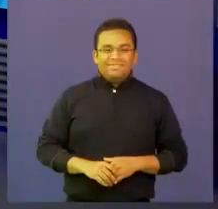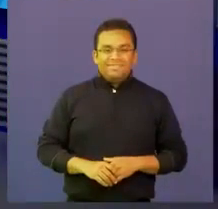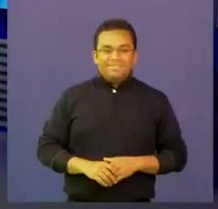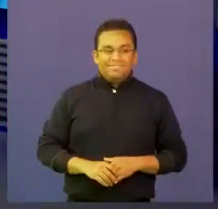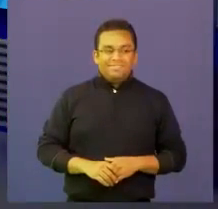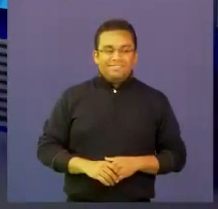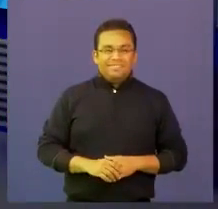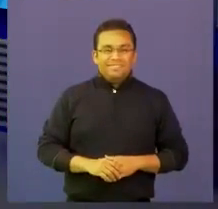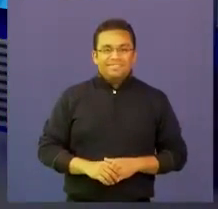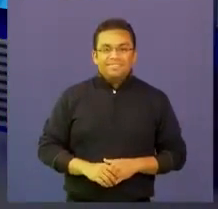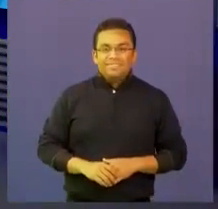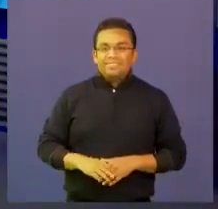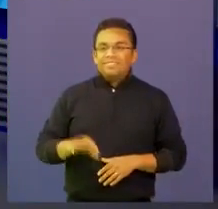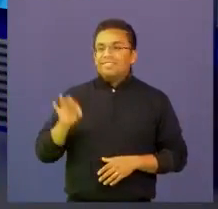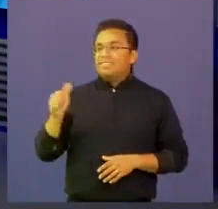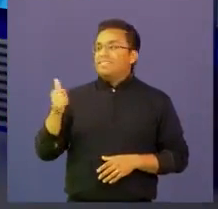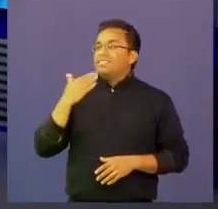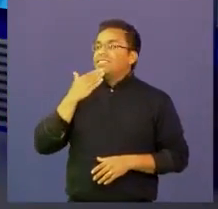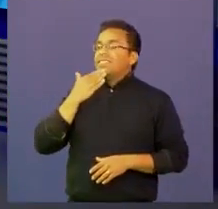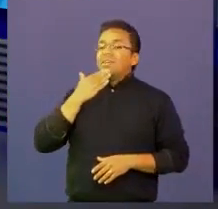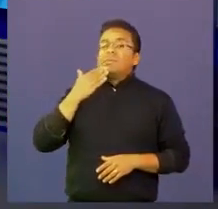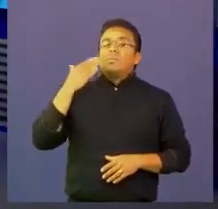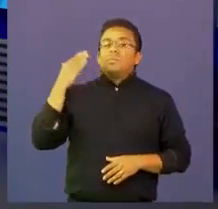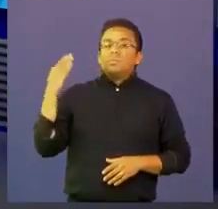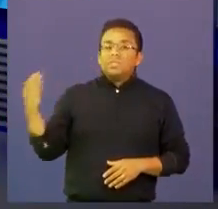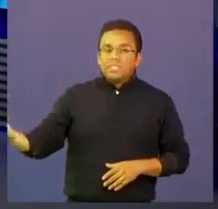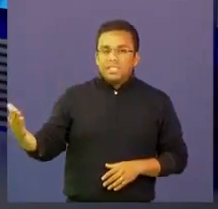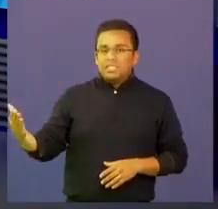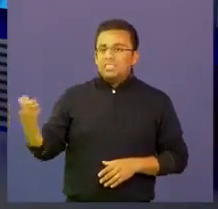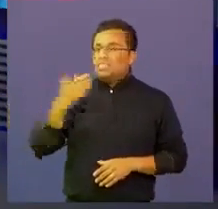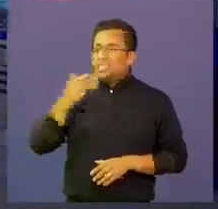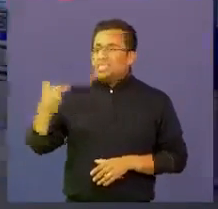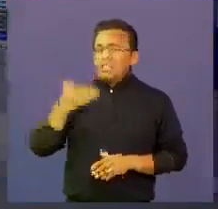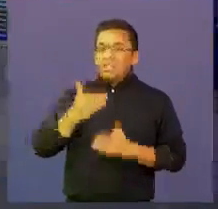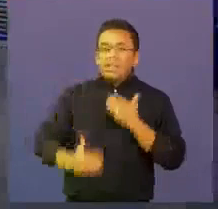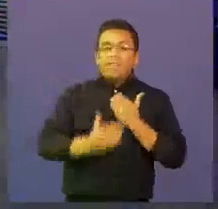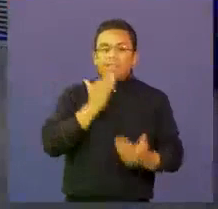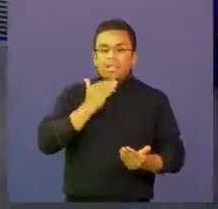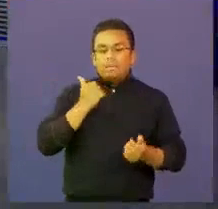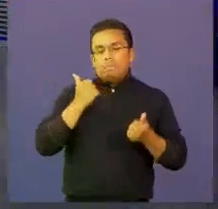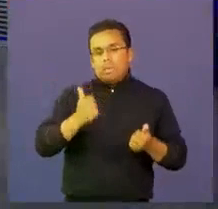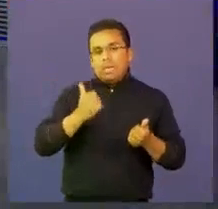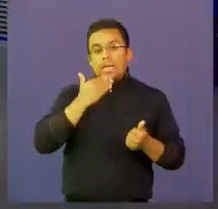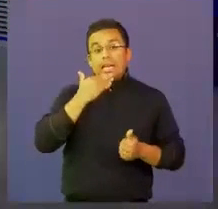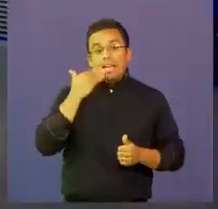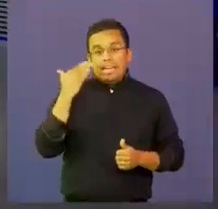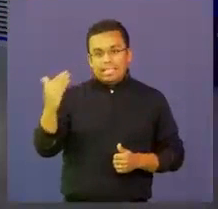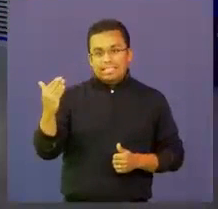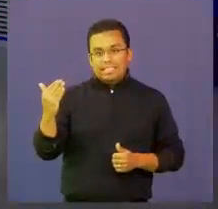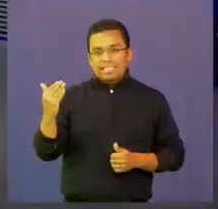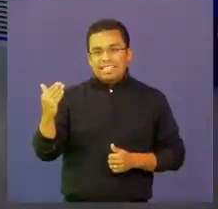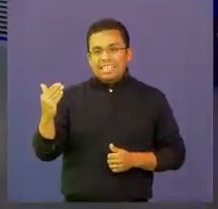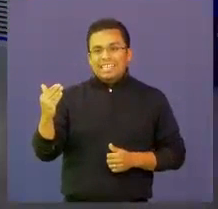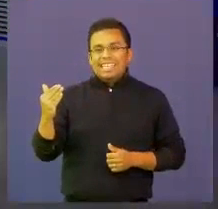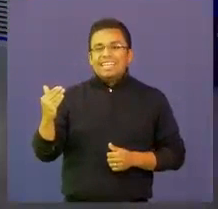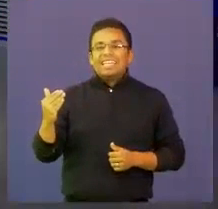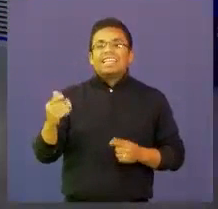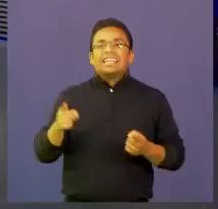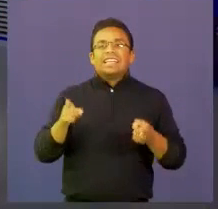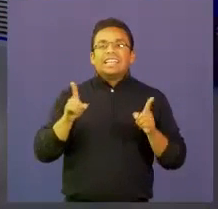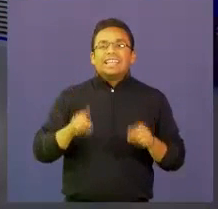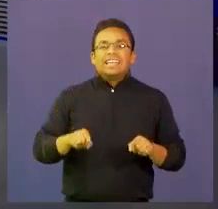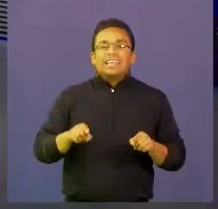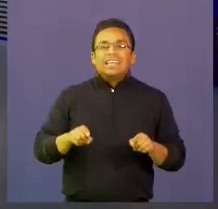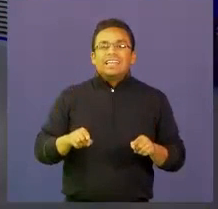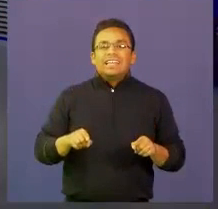Pues, muchas gracias, María Fernanda, por la invitación. Y bueno, contarles que precisamente estamos teniendo una